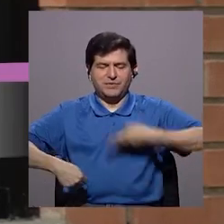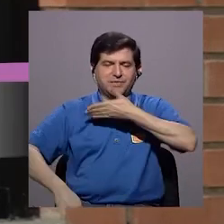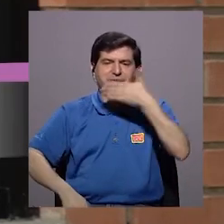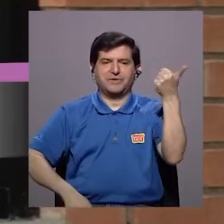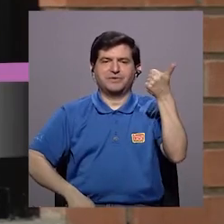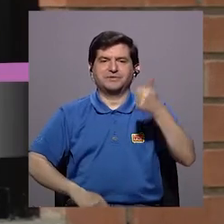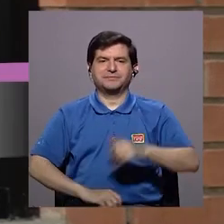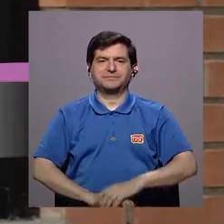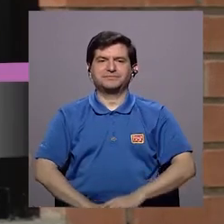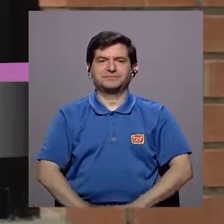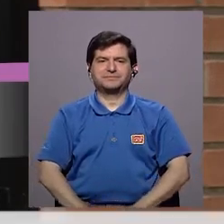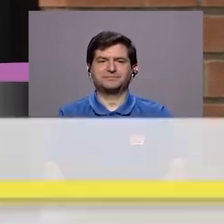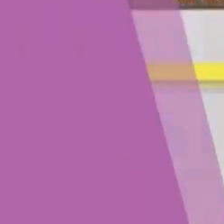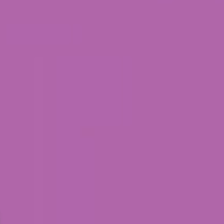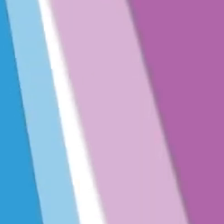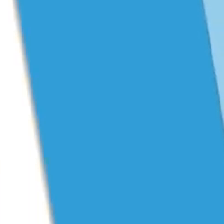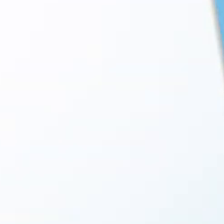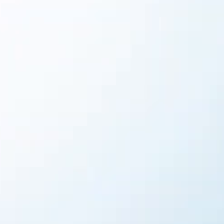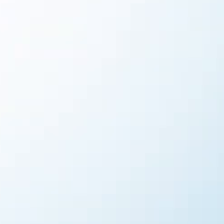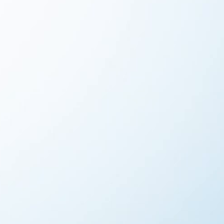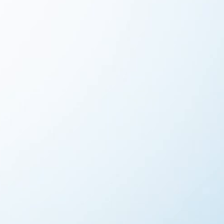regresamos con más de Vivir Mejor.